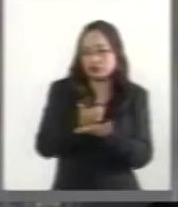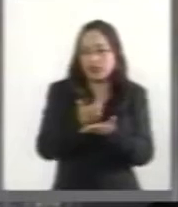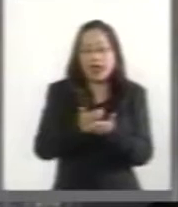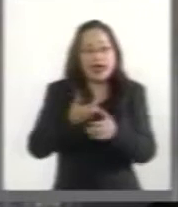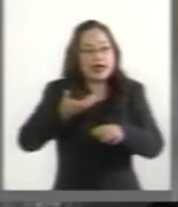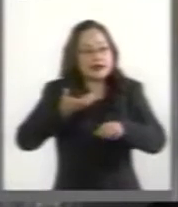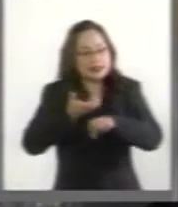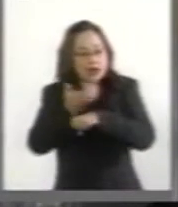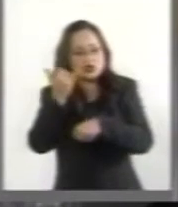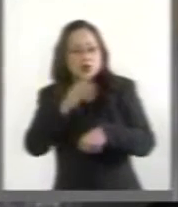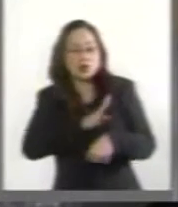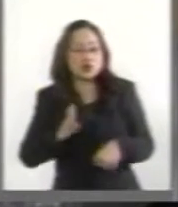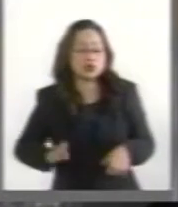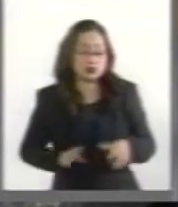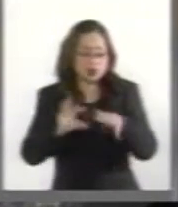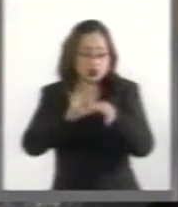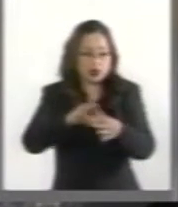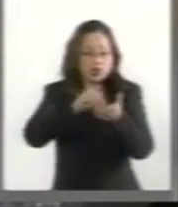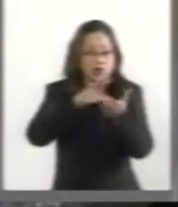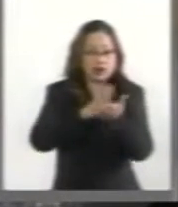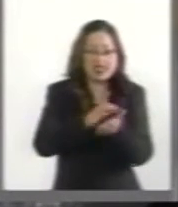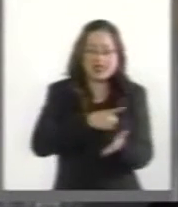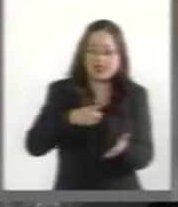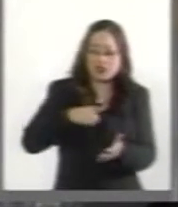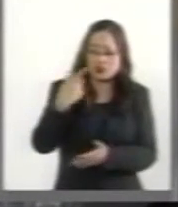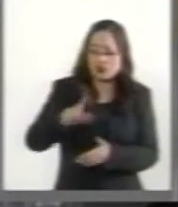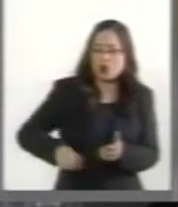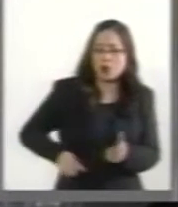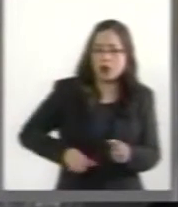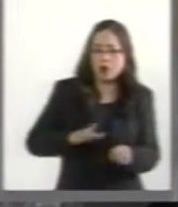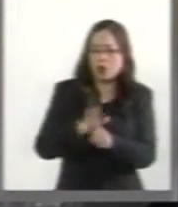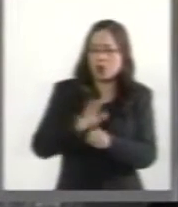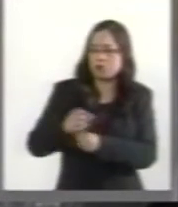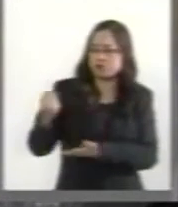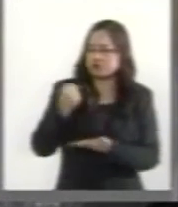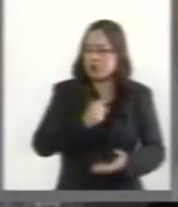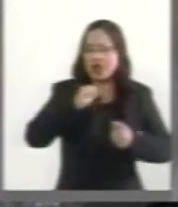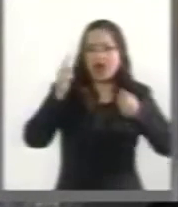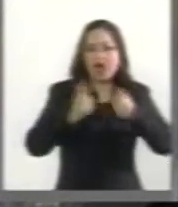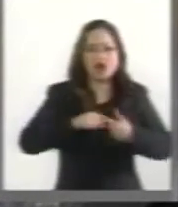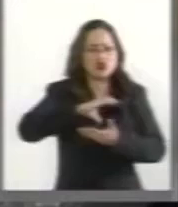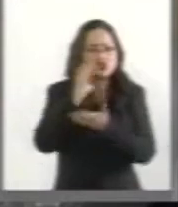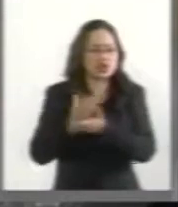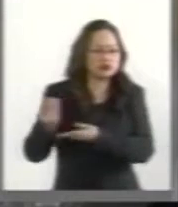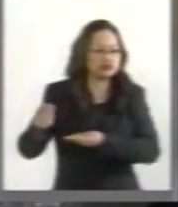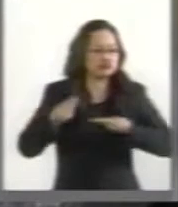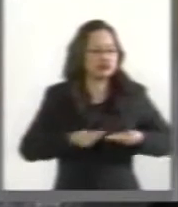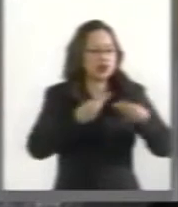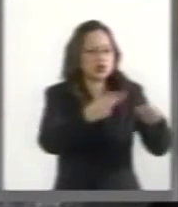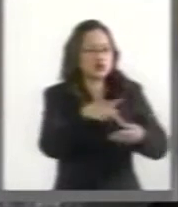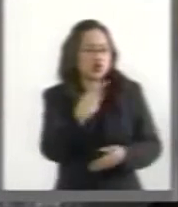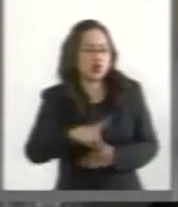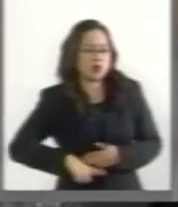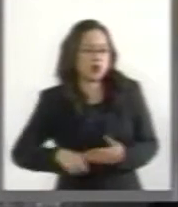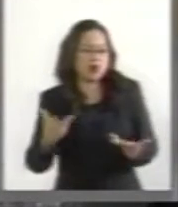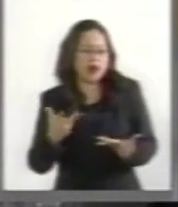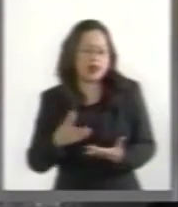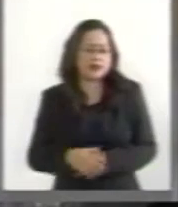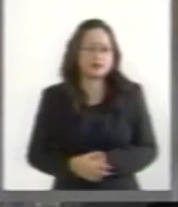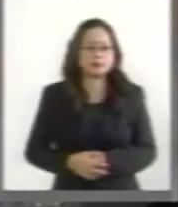municipios definen la deuda pública como cualquier financiamiento contratado por los entes públicos.